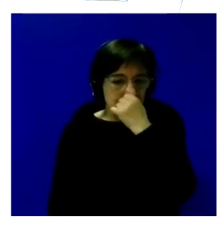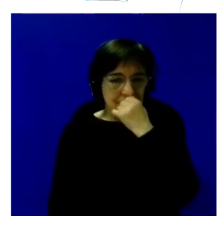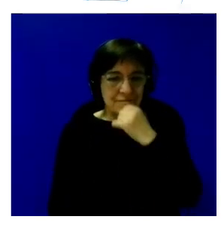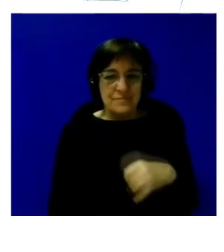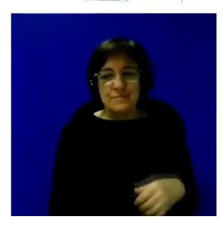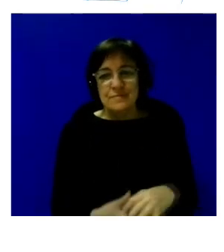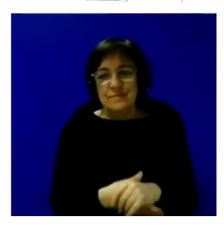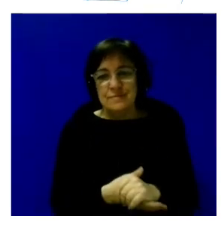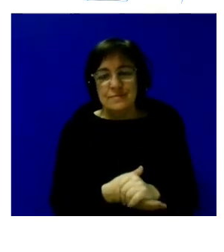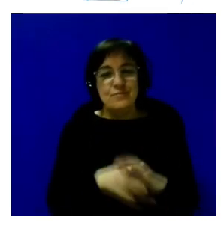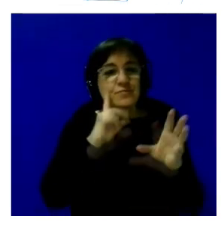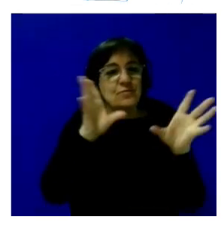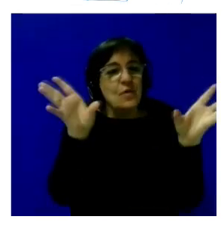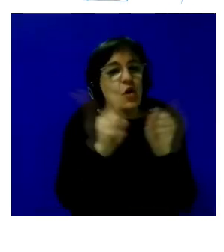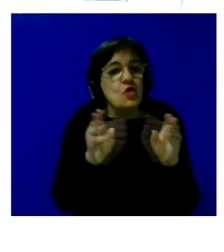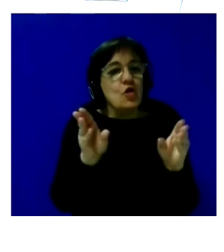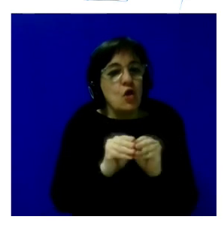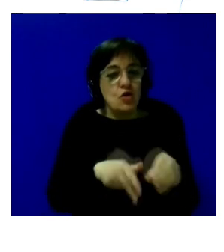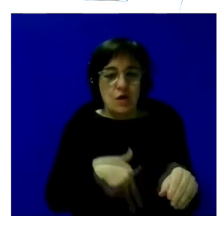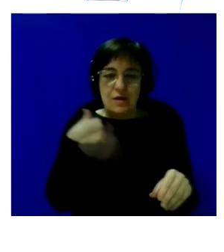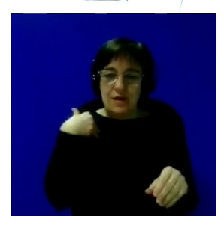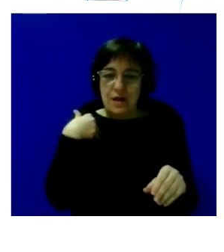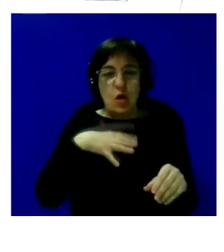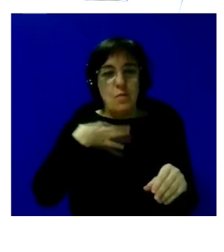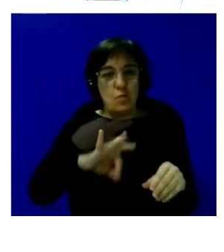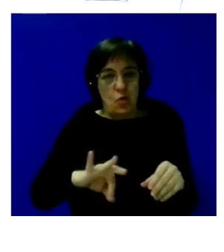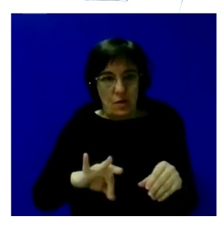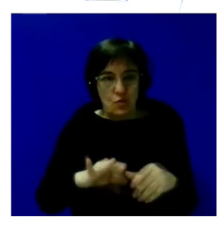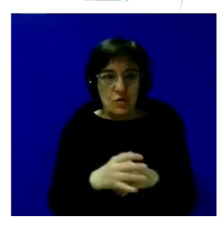que conclusiones generales podemos sacar